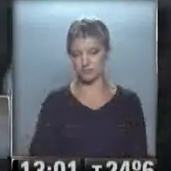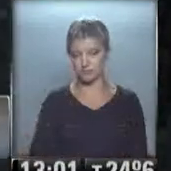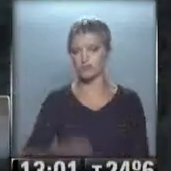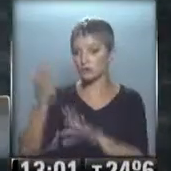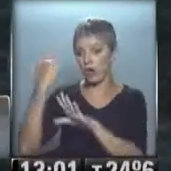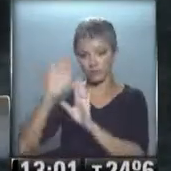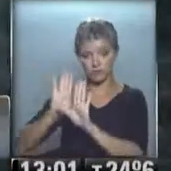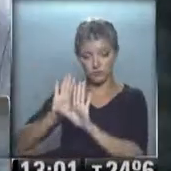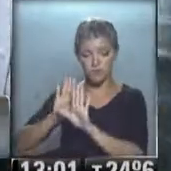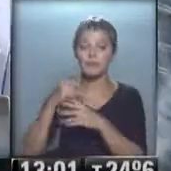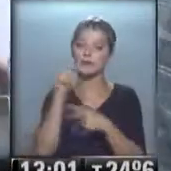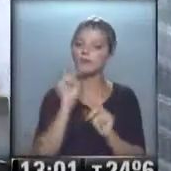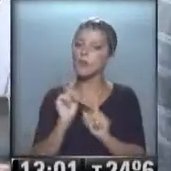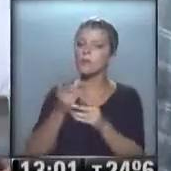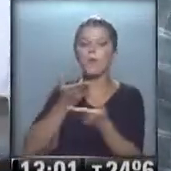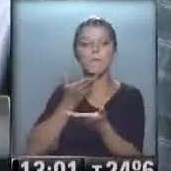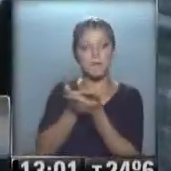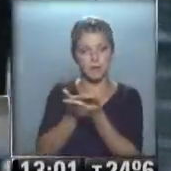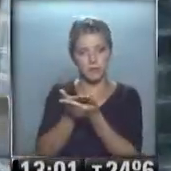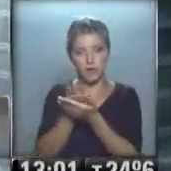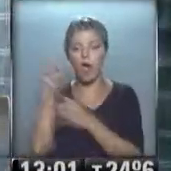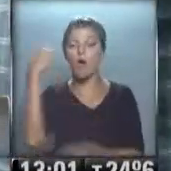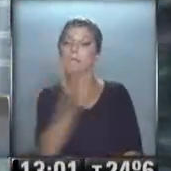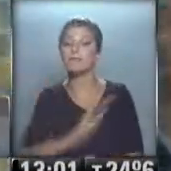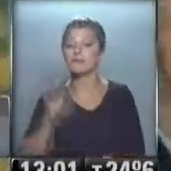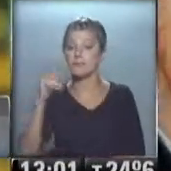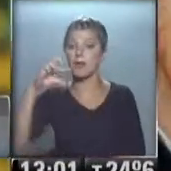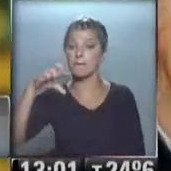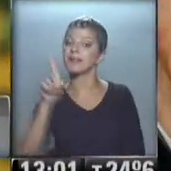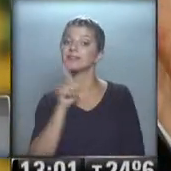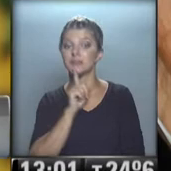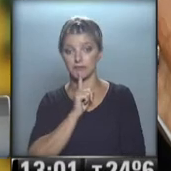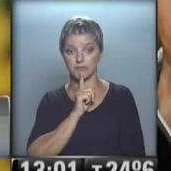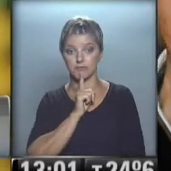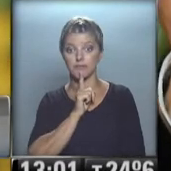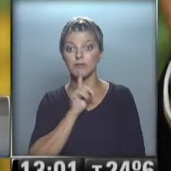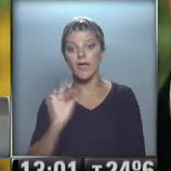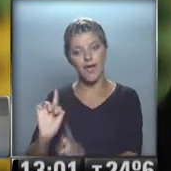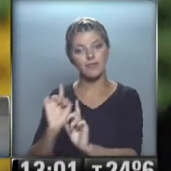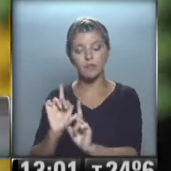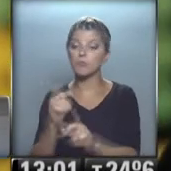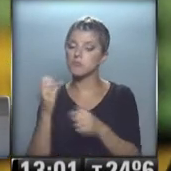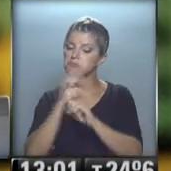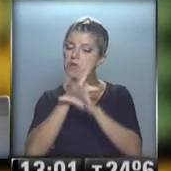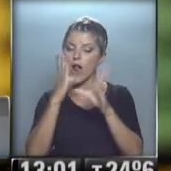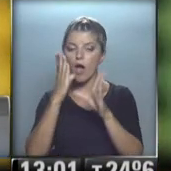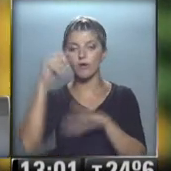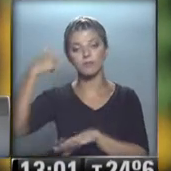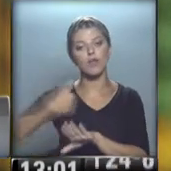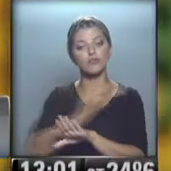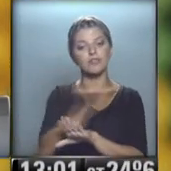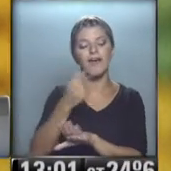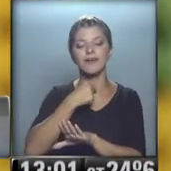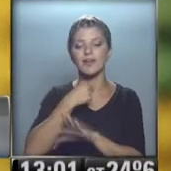admitir los reclamos, apuntó el reconocimiento del presidente del PT, Ruiz Falcao, para quien está claro que la población quiere